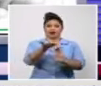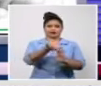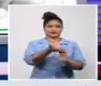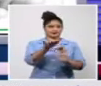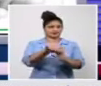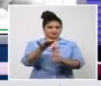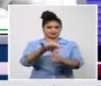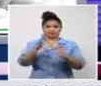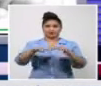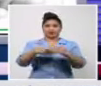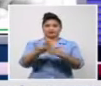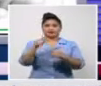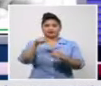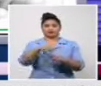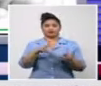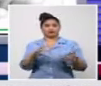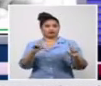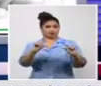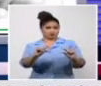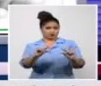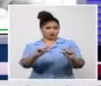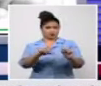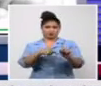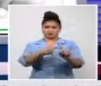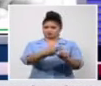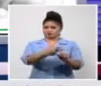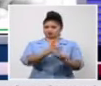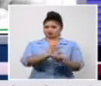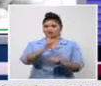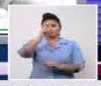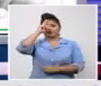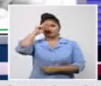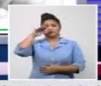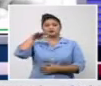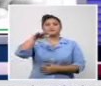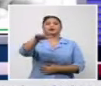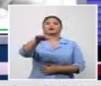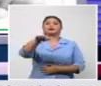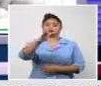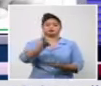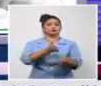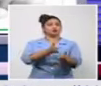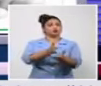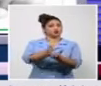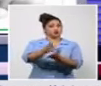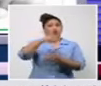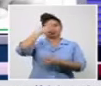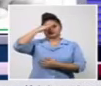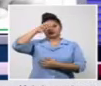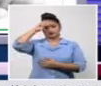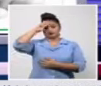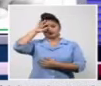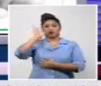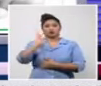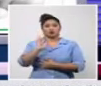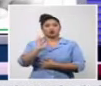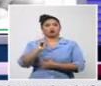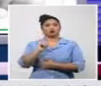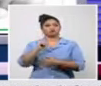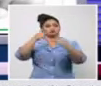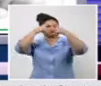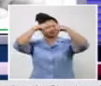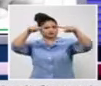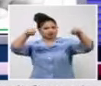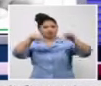negativo se encuentran hospitalizados en el país activos entre activos confirmados